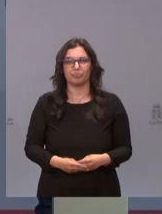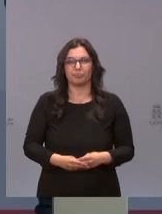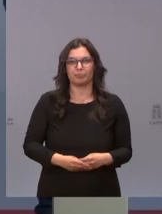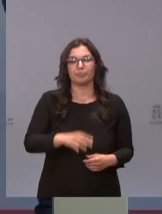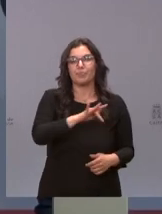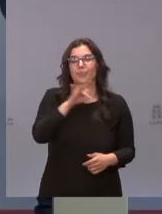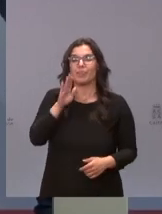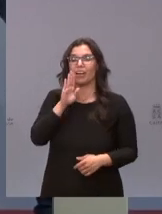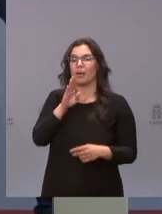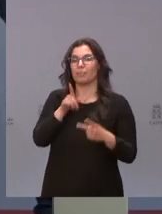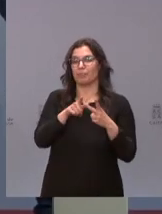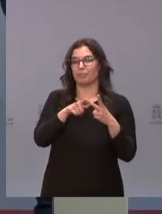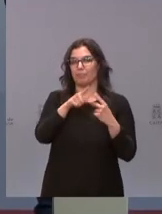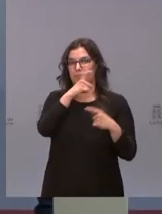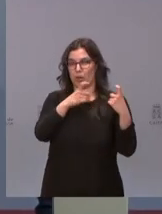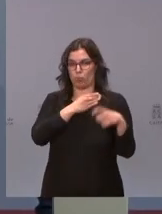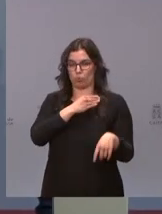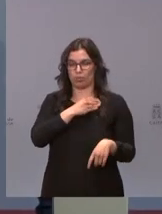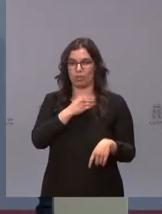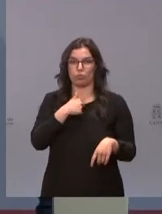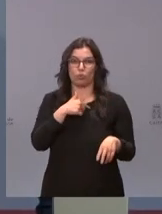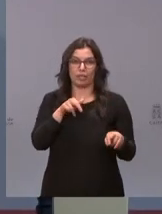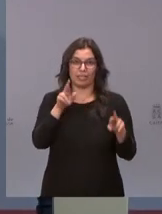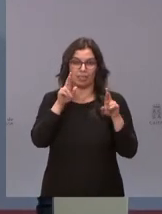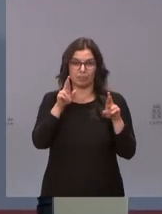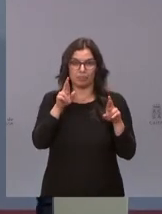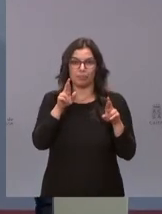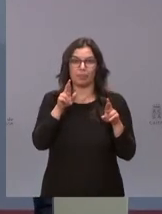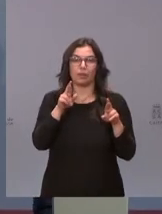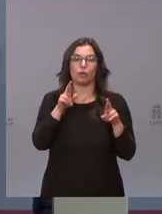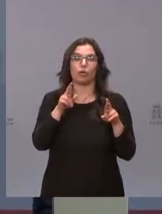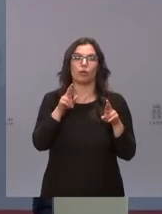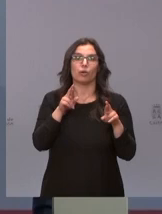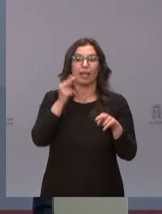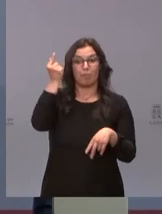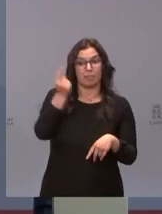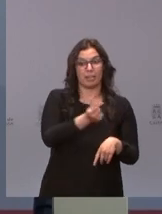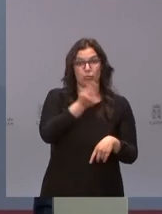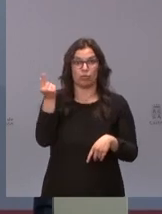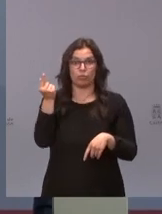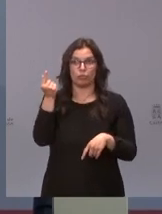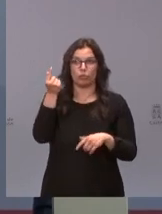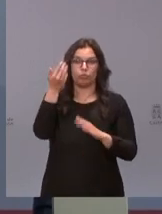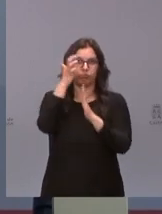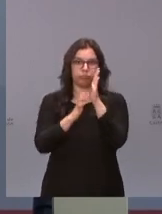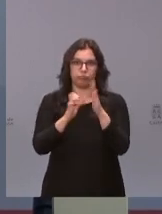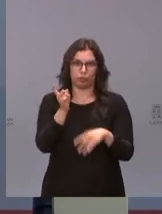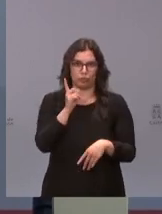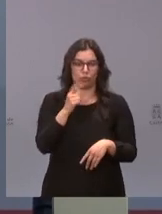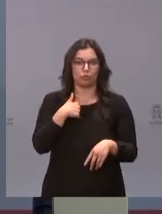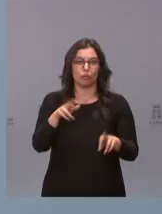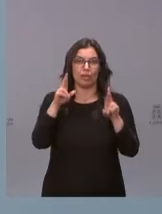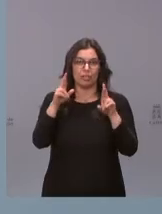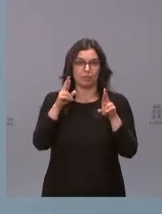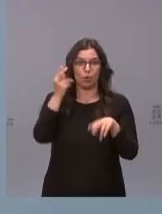respecto a su pregunta para mí yo espero que no haya una reducción presupuestaria sino que en los presupuestos